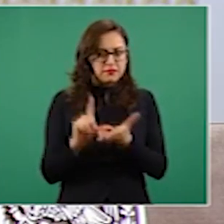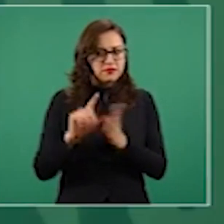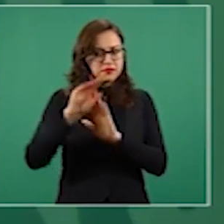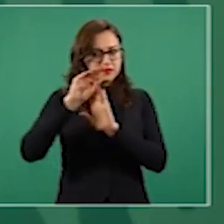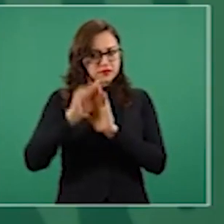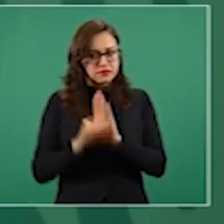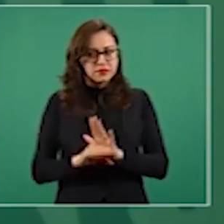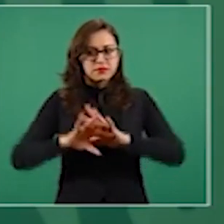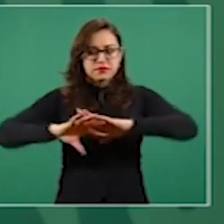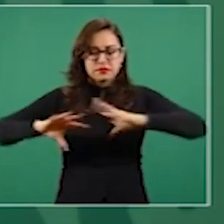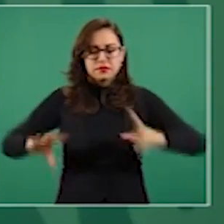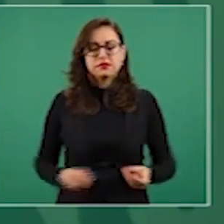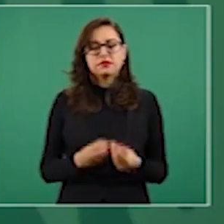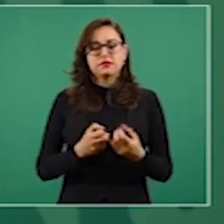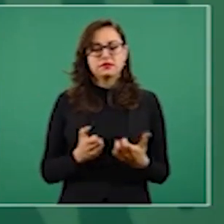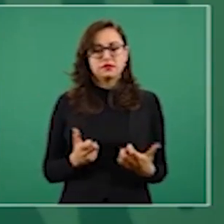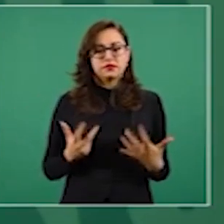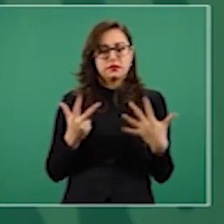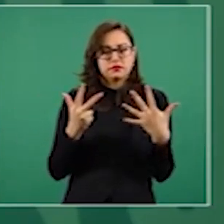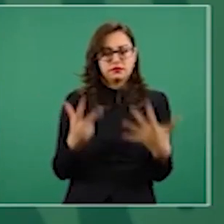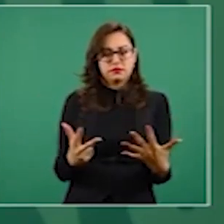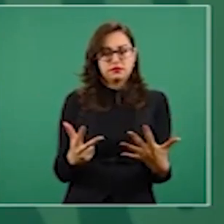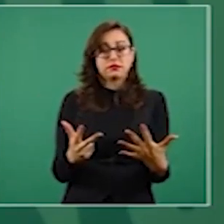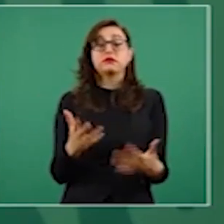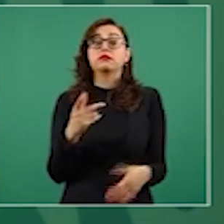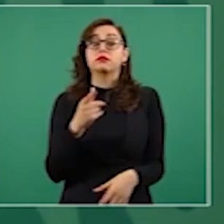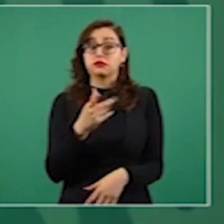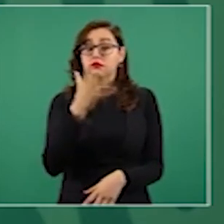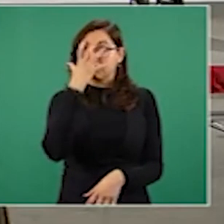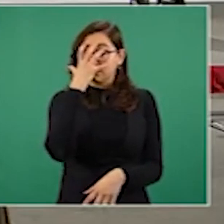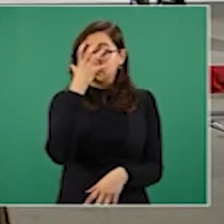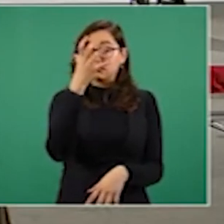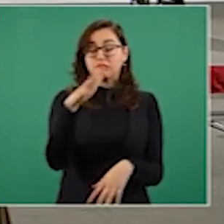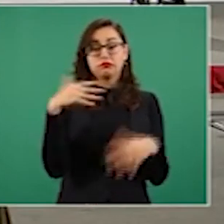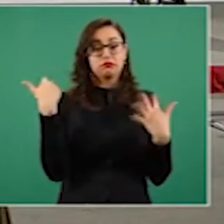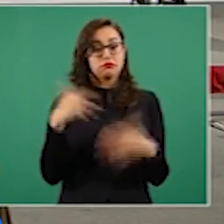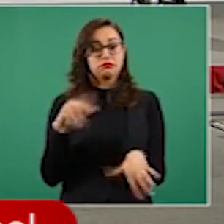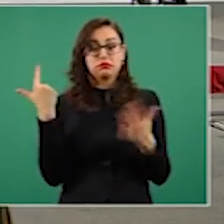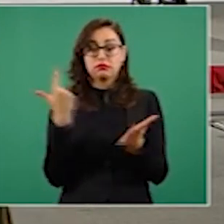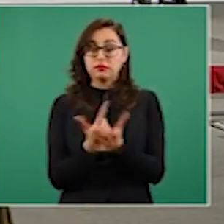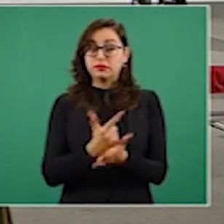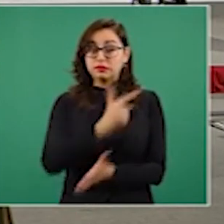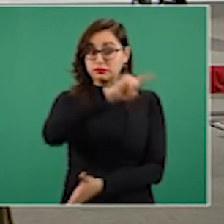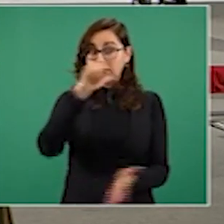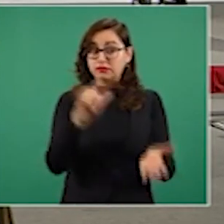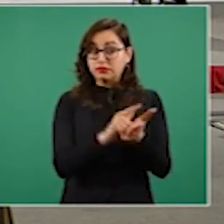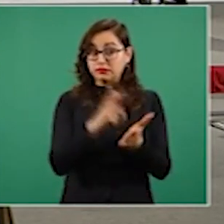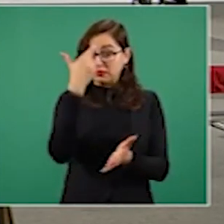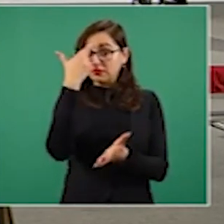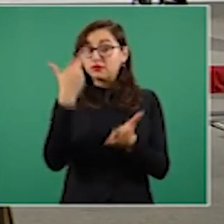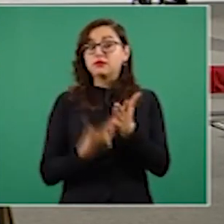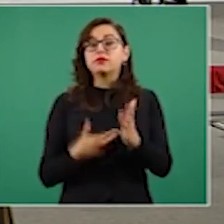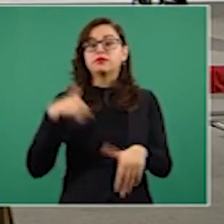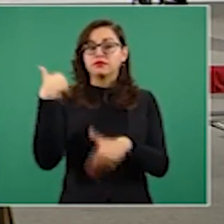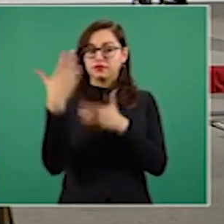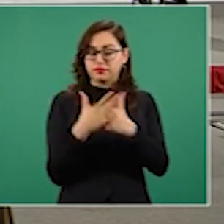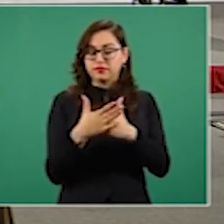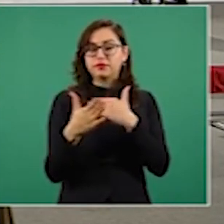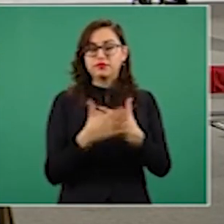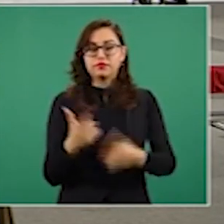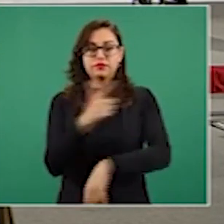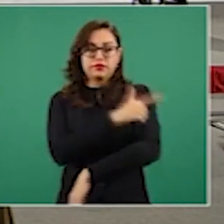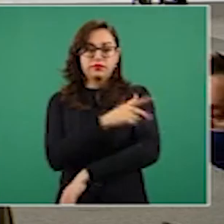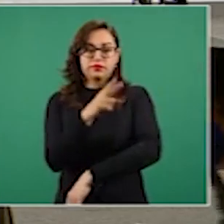gasolineras que incurrieron en serias irregularidades en esta semana y que estaremos visitando con la Guardia